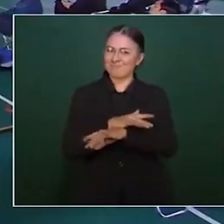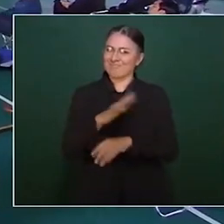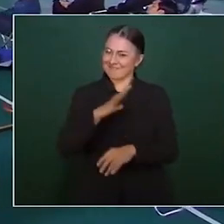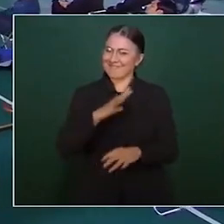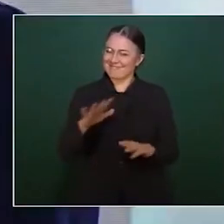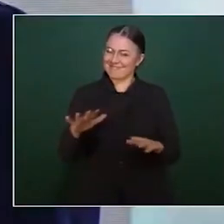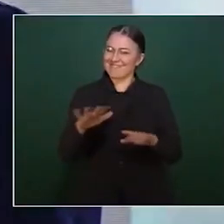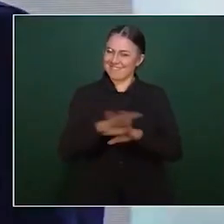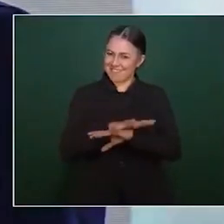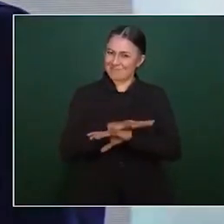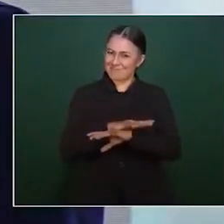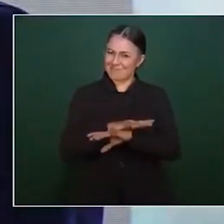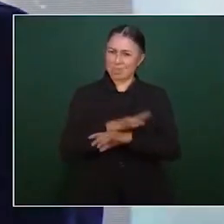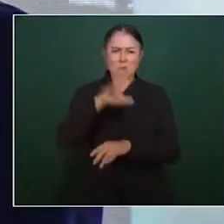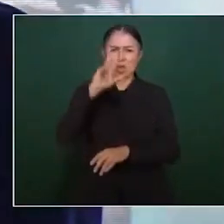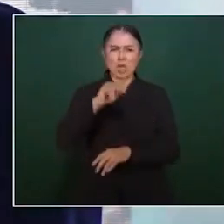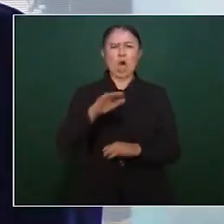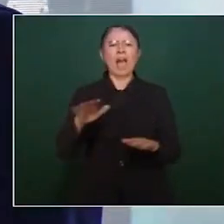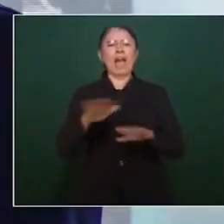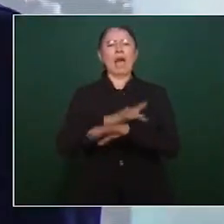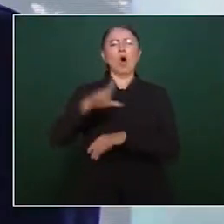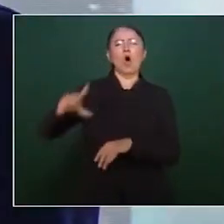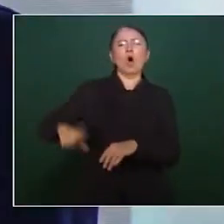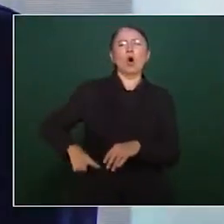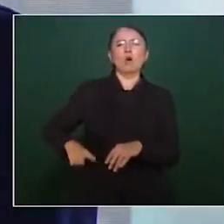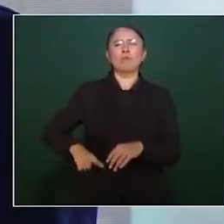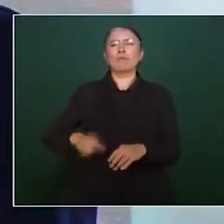No es un cambio de gobierno, es un cambio de régimen.